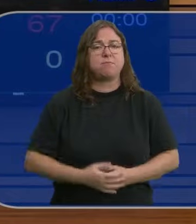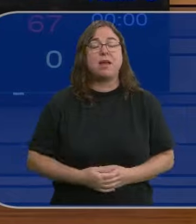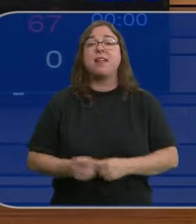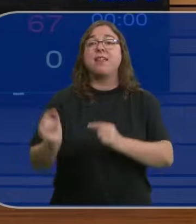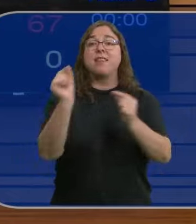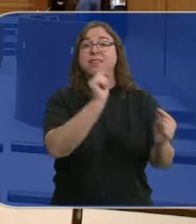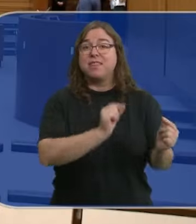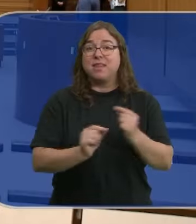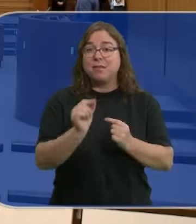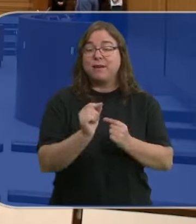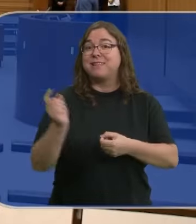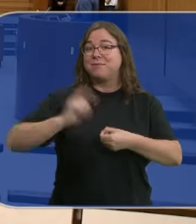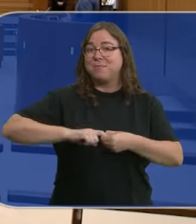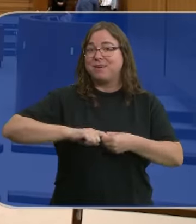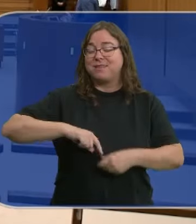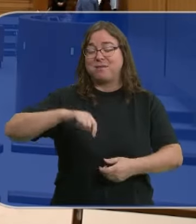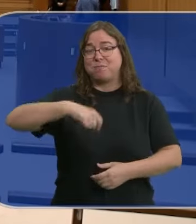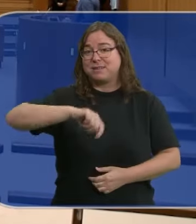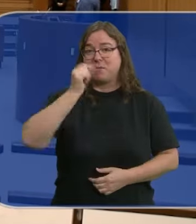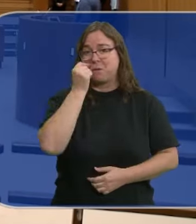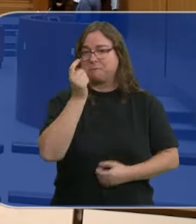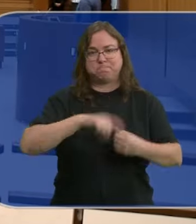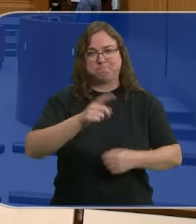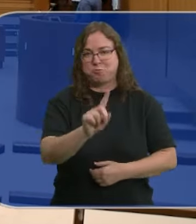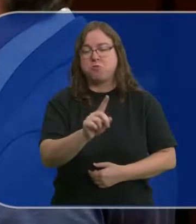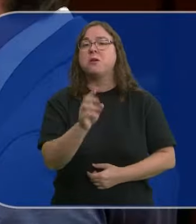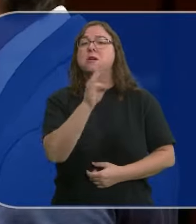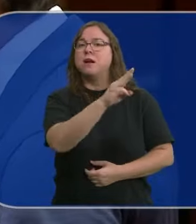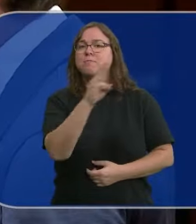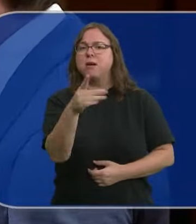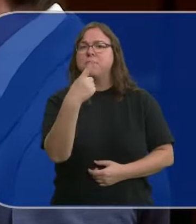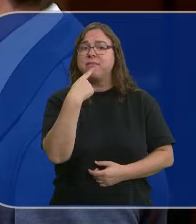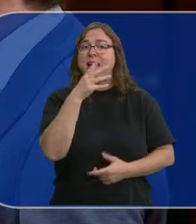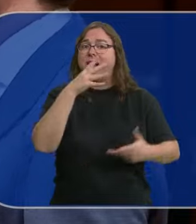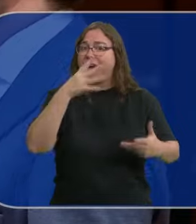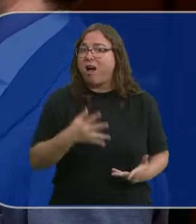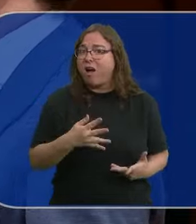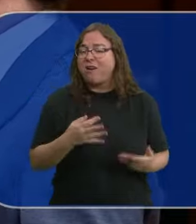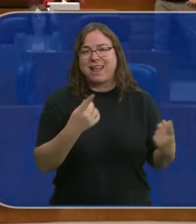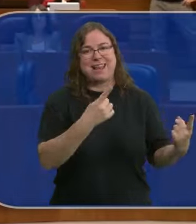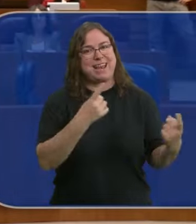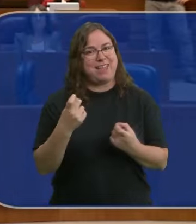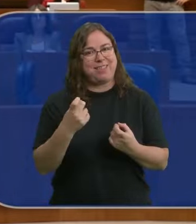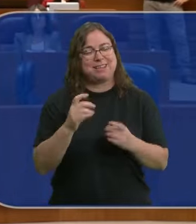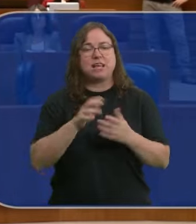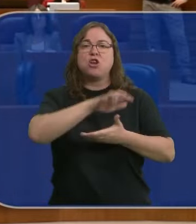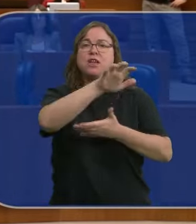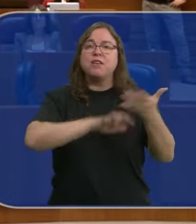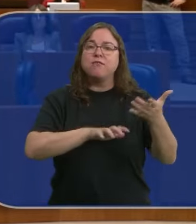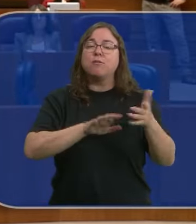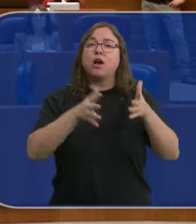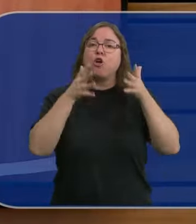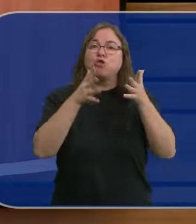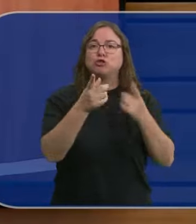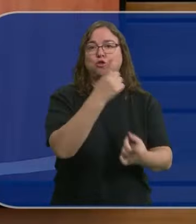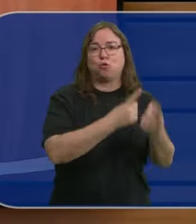En el debate, donde no ha estado el presidente de la Junta, los populares han asegurado que ahora más que nunca era necesario un informe del Consejo